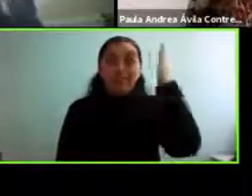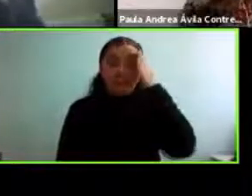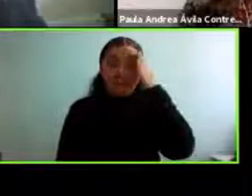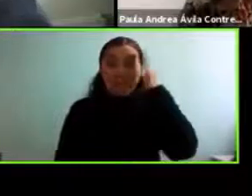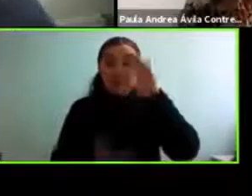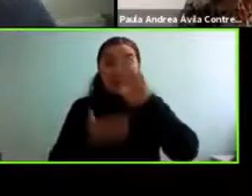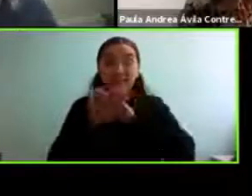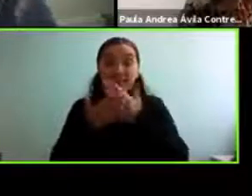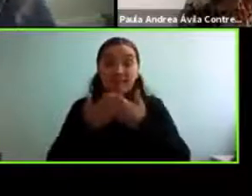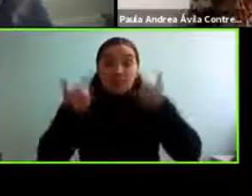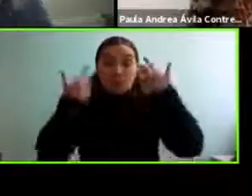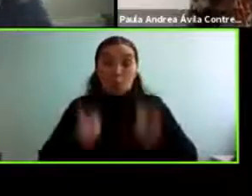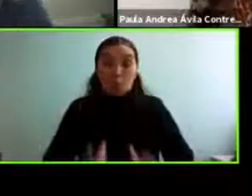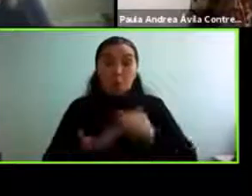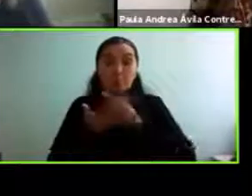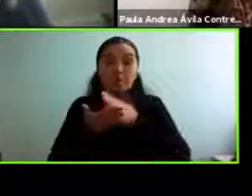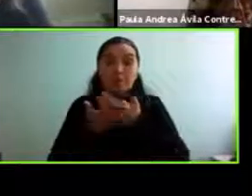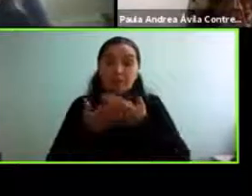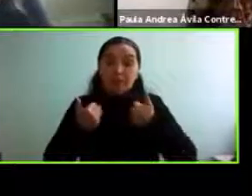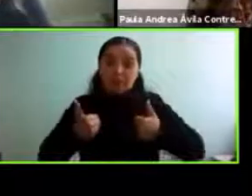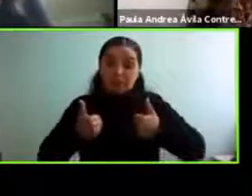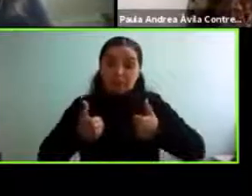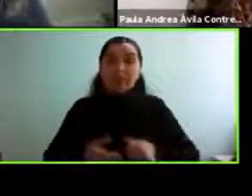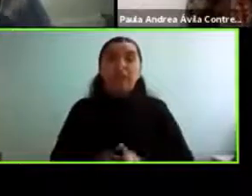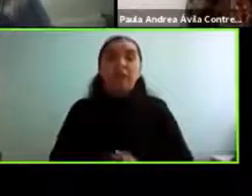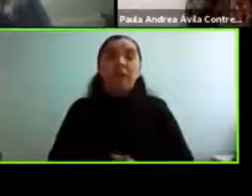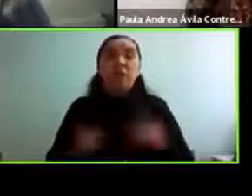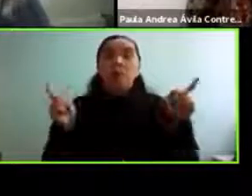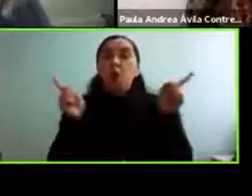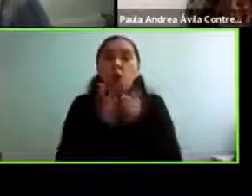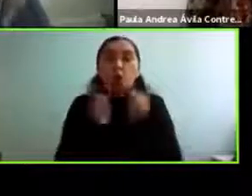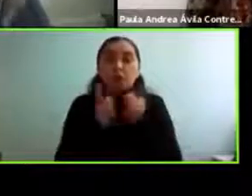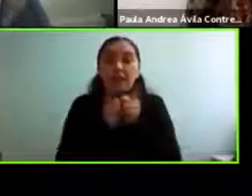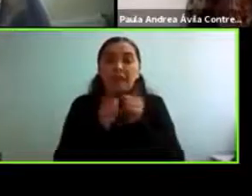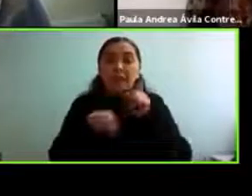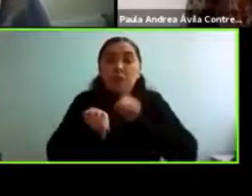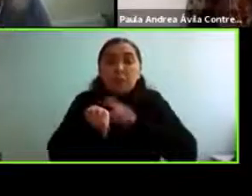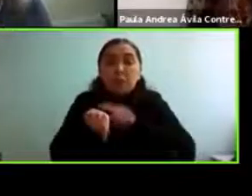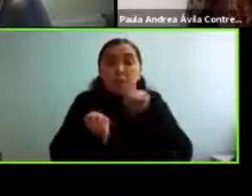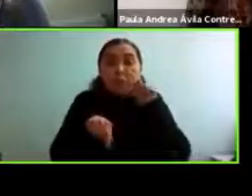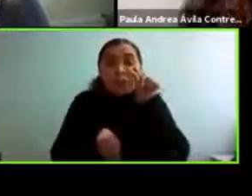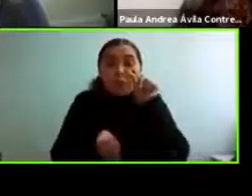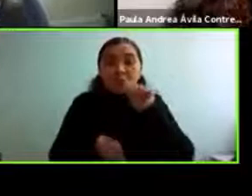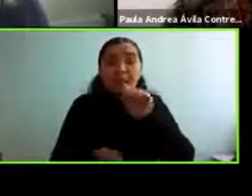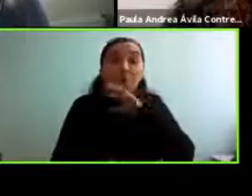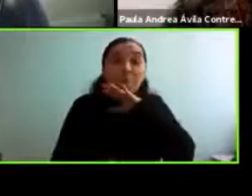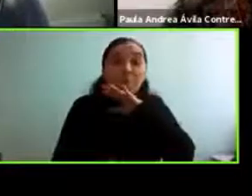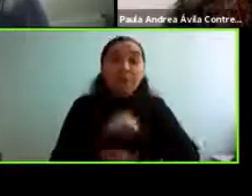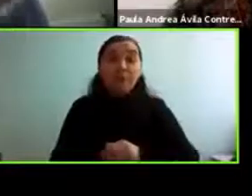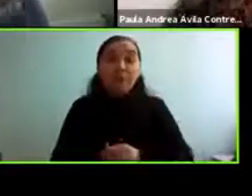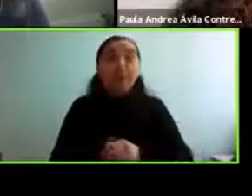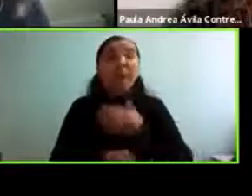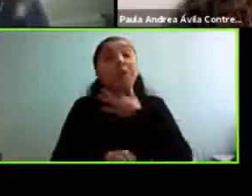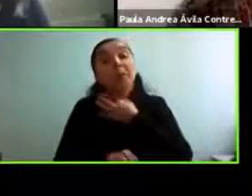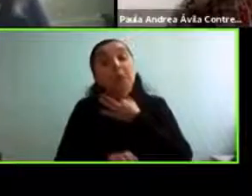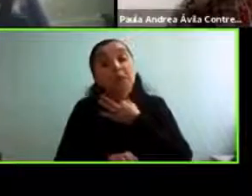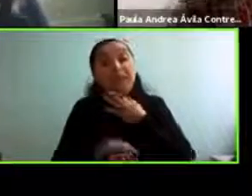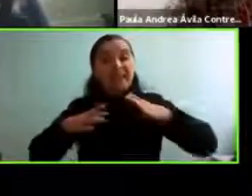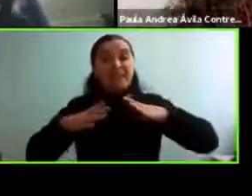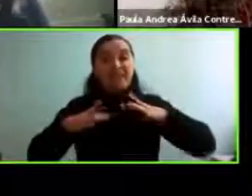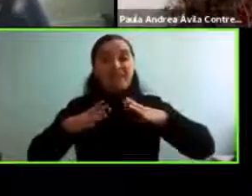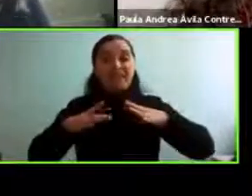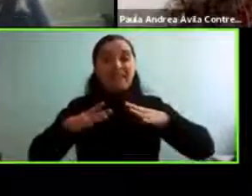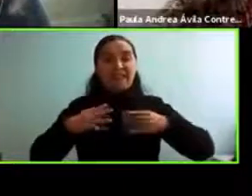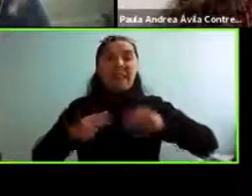Susana por favor bueno cortito con el par de minutos que nos quedan a mí me gustaría felicitar a las personas